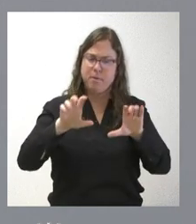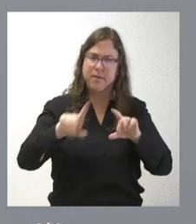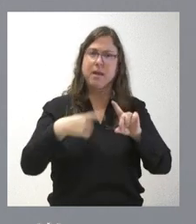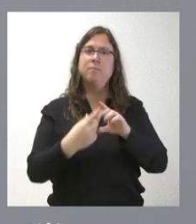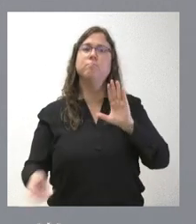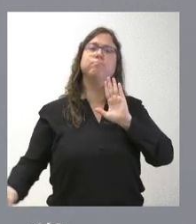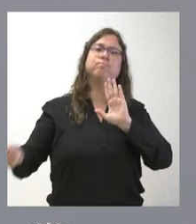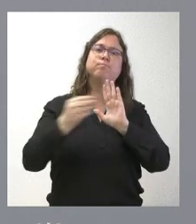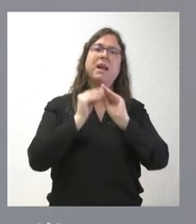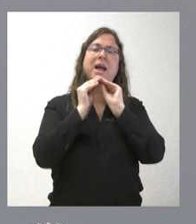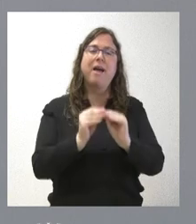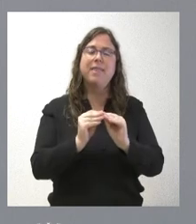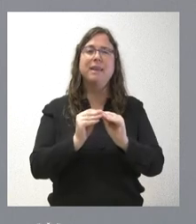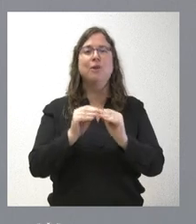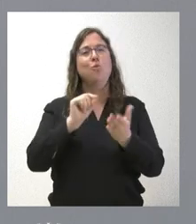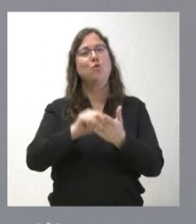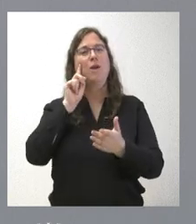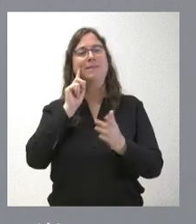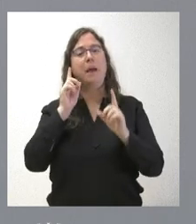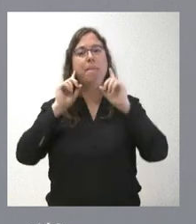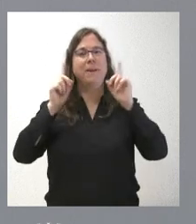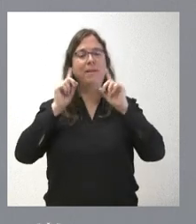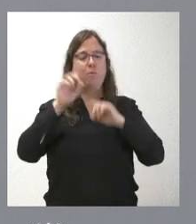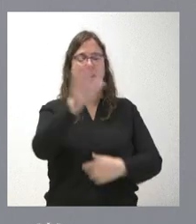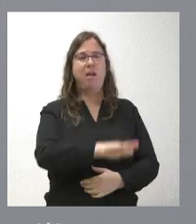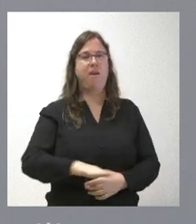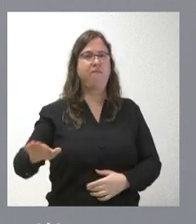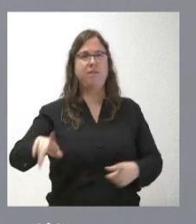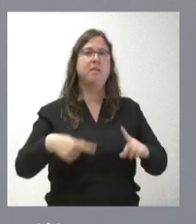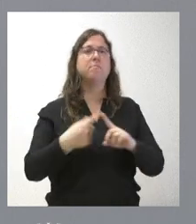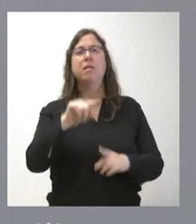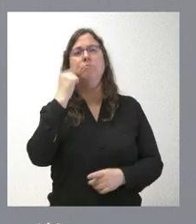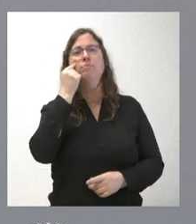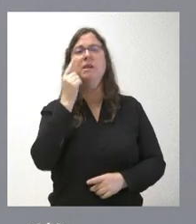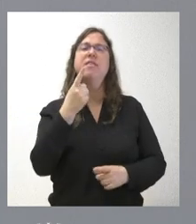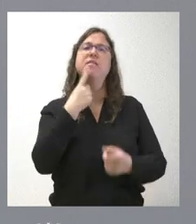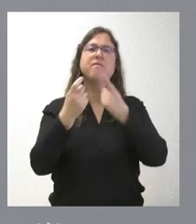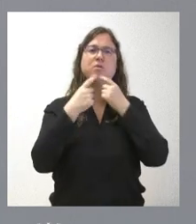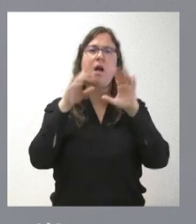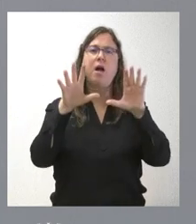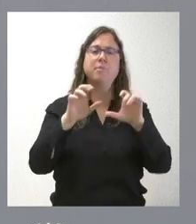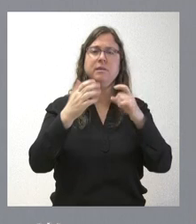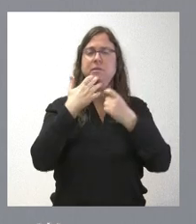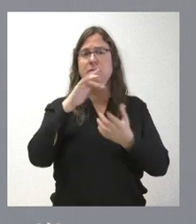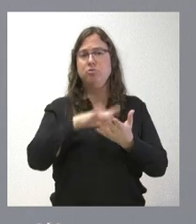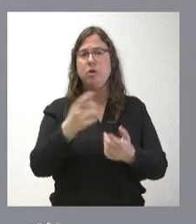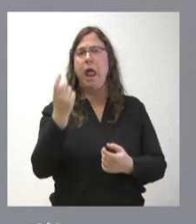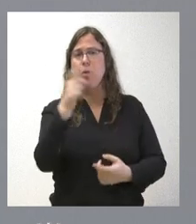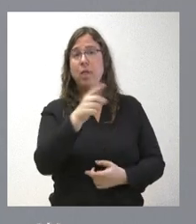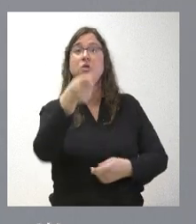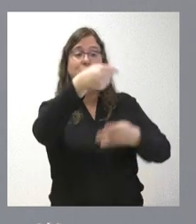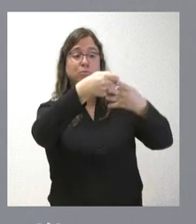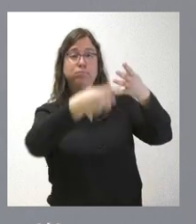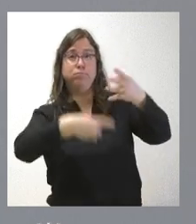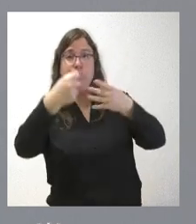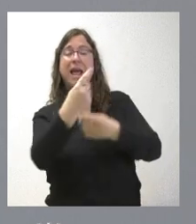enfoque preventivo en la población infantil o detectar dificultades de aprendizaje en ese tipo de alumnado. Tienen ustedes la distribución para